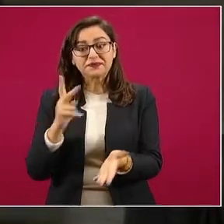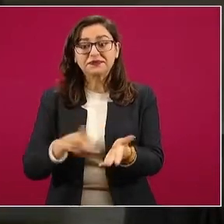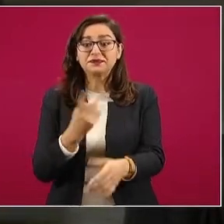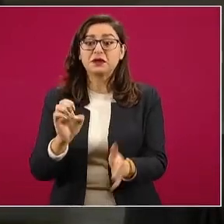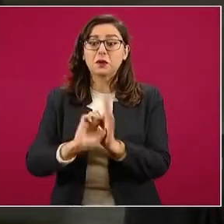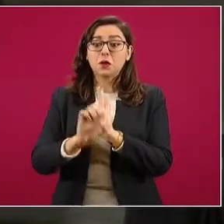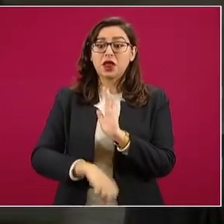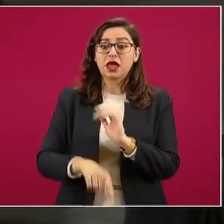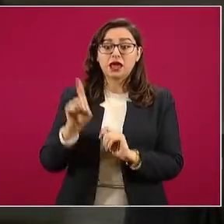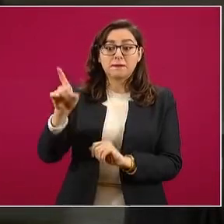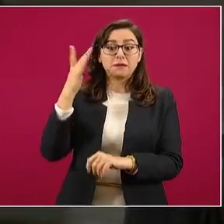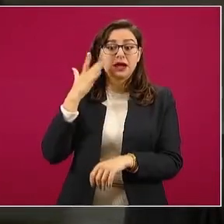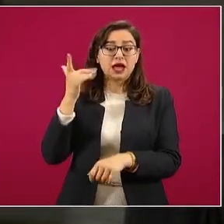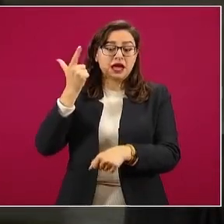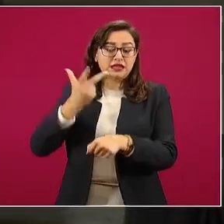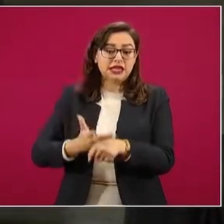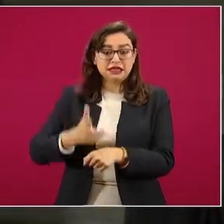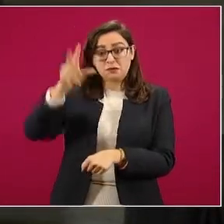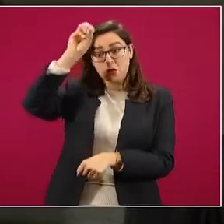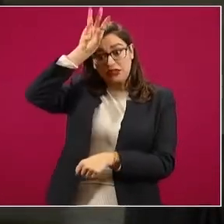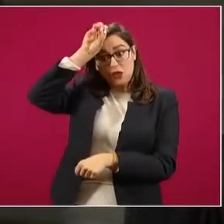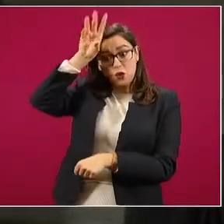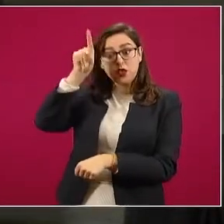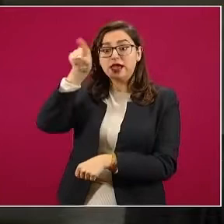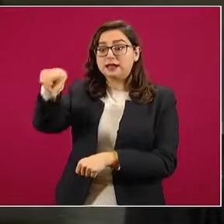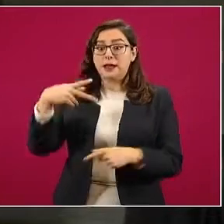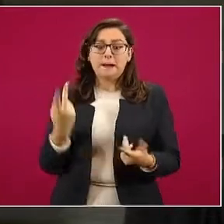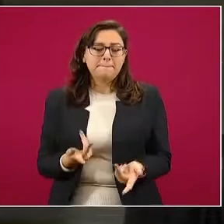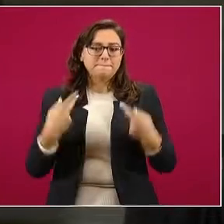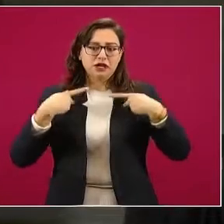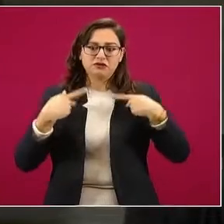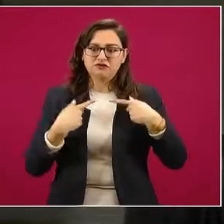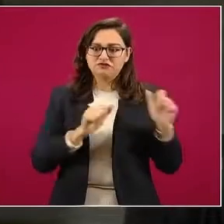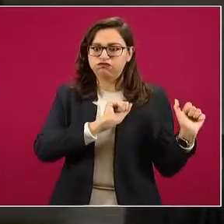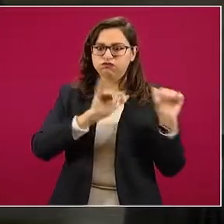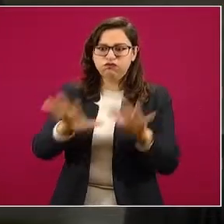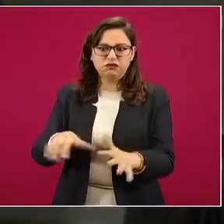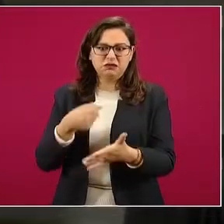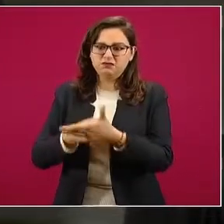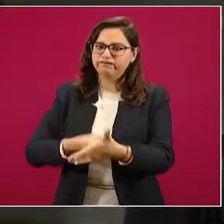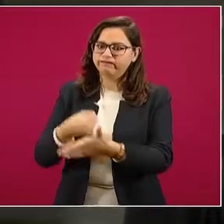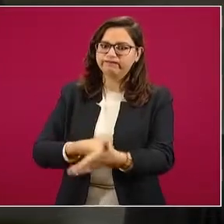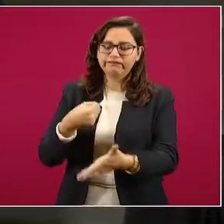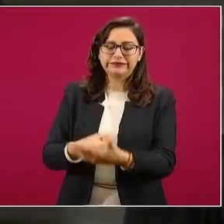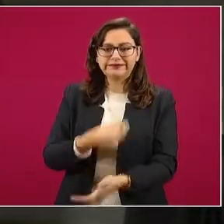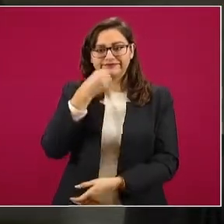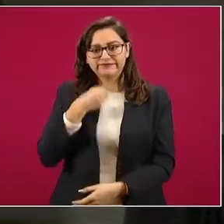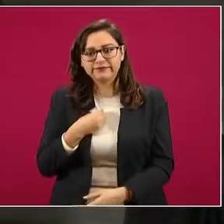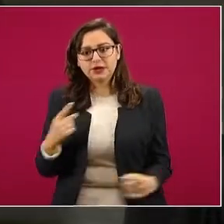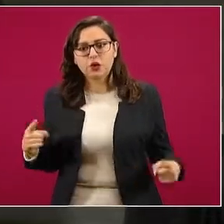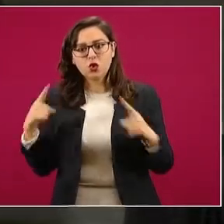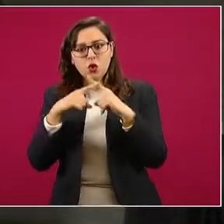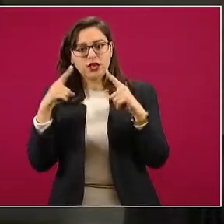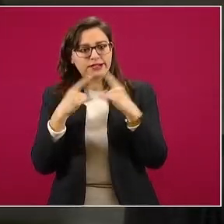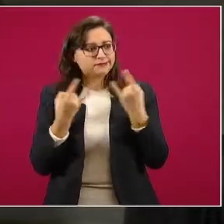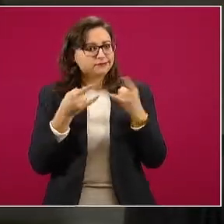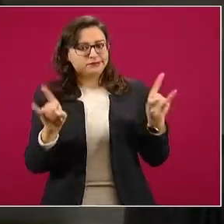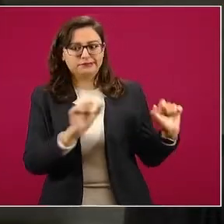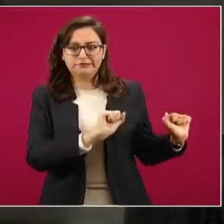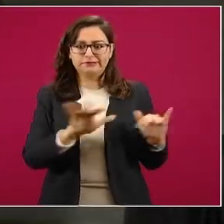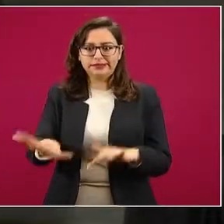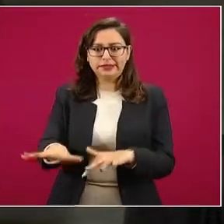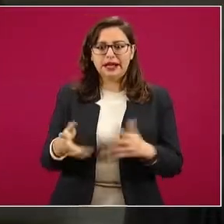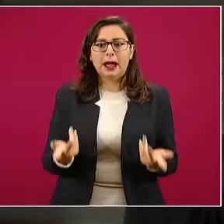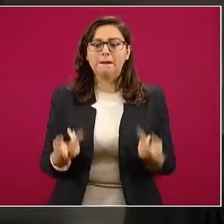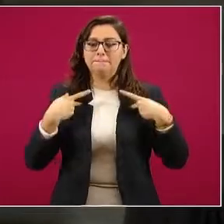del San Judas Tadeo, que la gente acudió, se tuvo que abrir el templo y finalmente son conmemoraciones que sensibilizan a las personas,